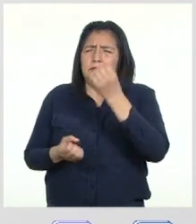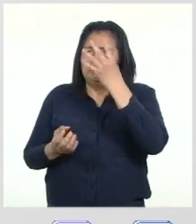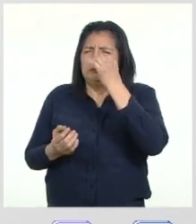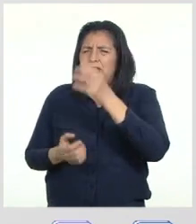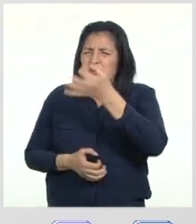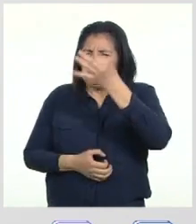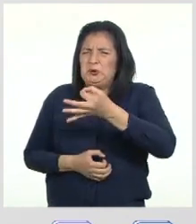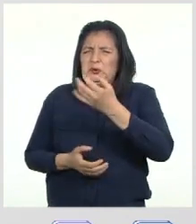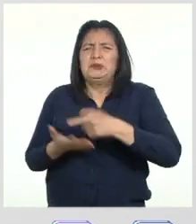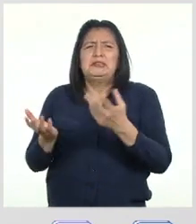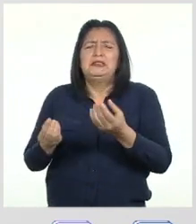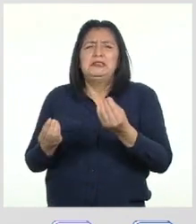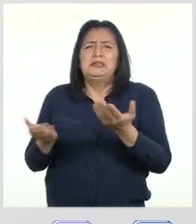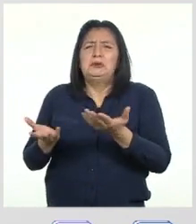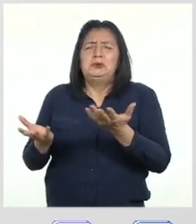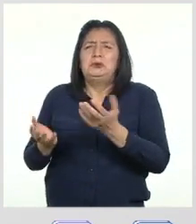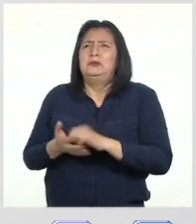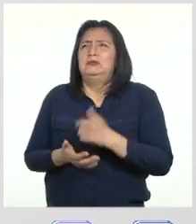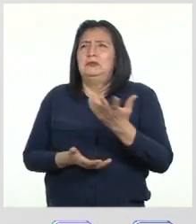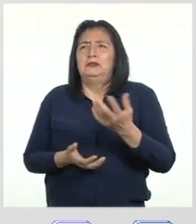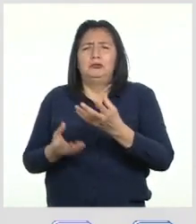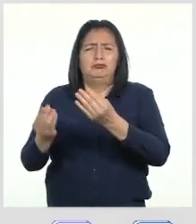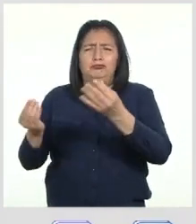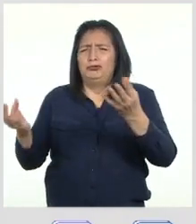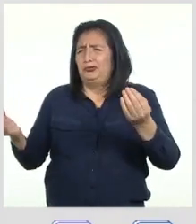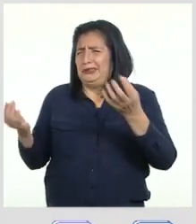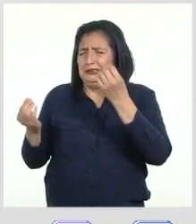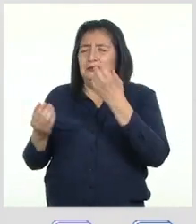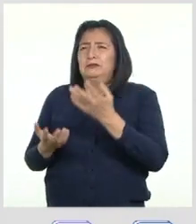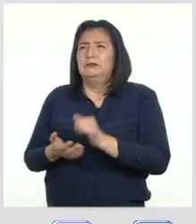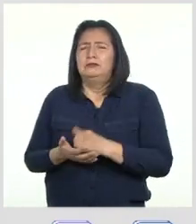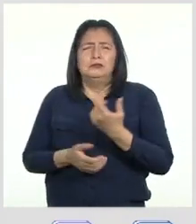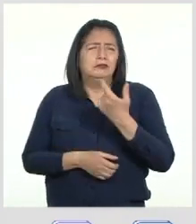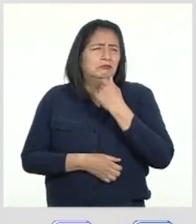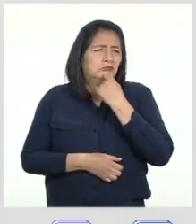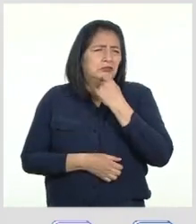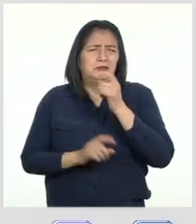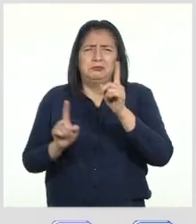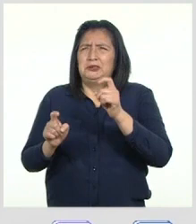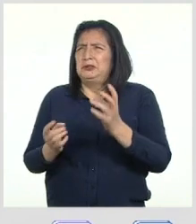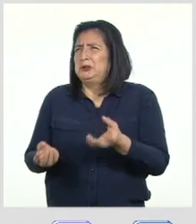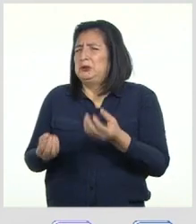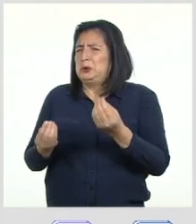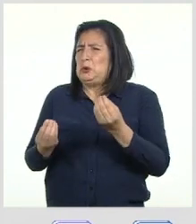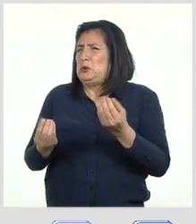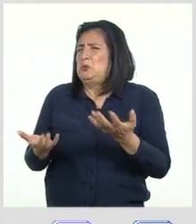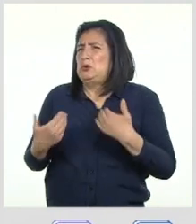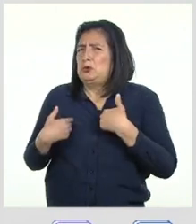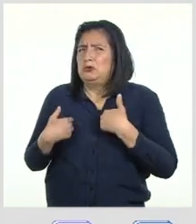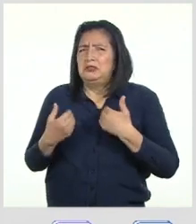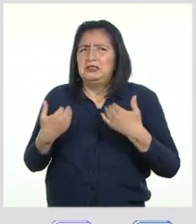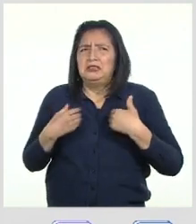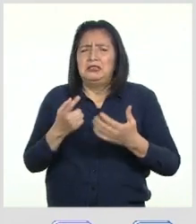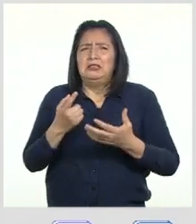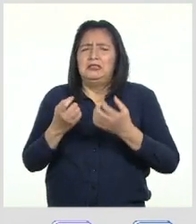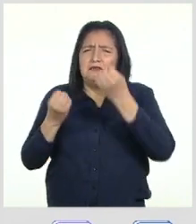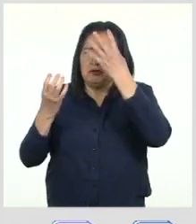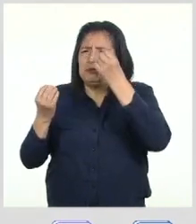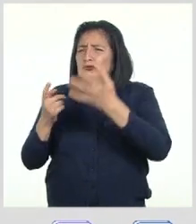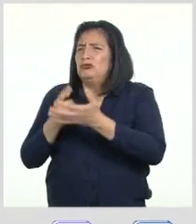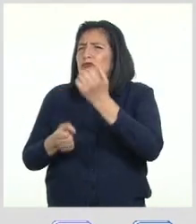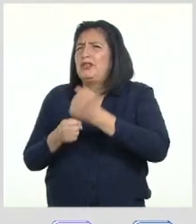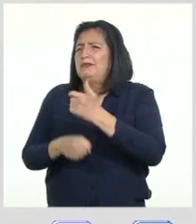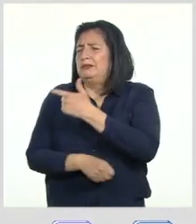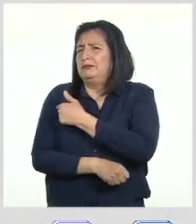correcta sobre el COVID-19 entre tantas fuentes Andy se pregunta, ¿dónde puede obtener información confiable sobre la vacuna?